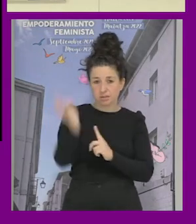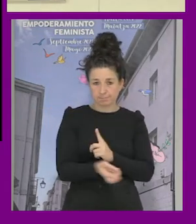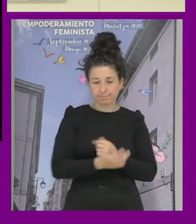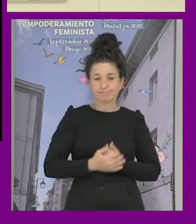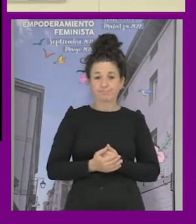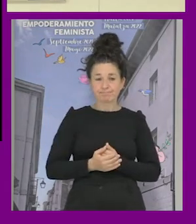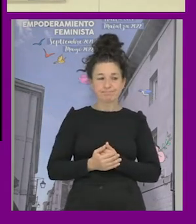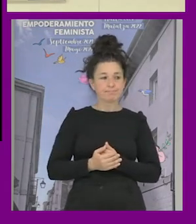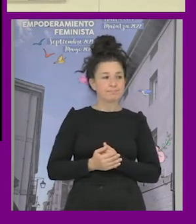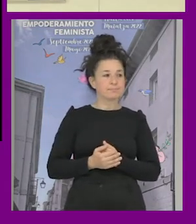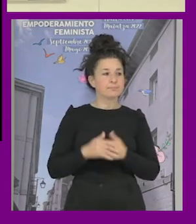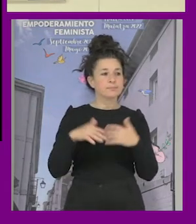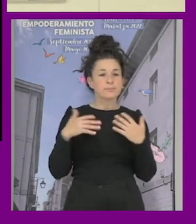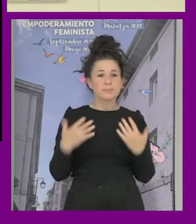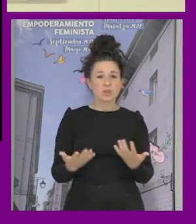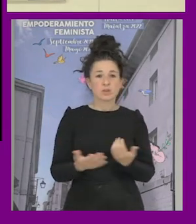etcétera